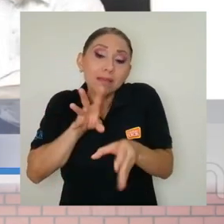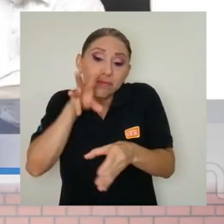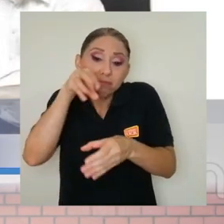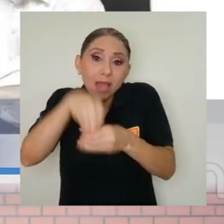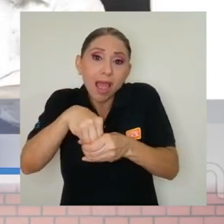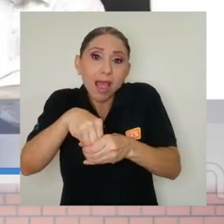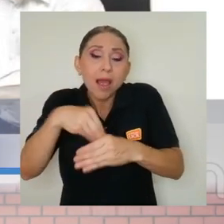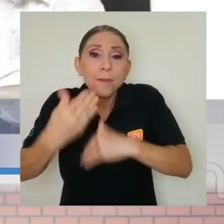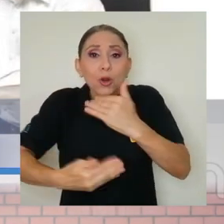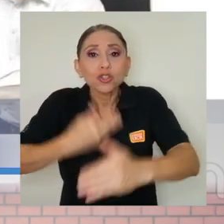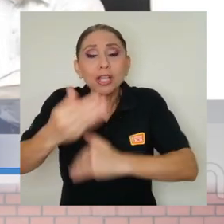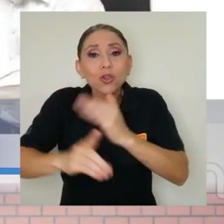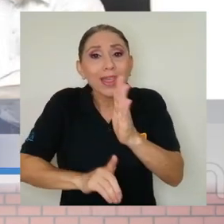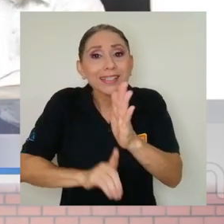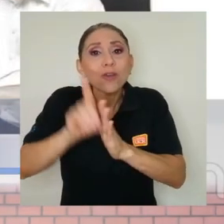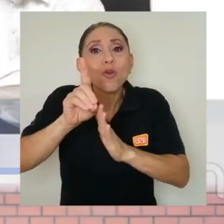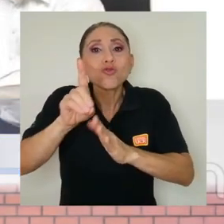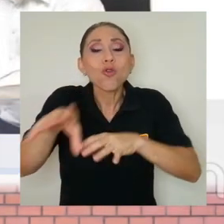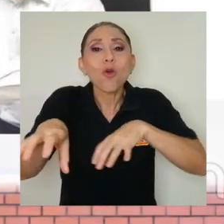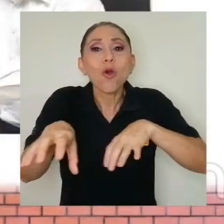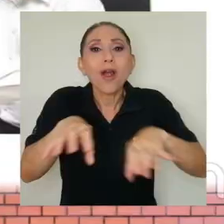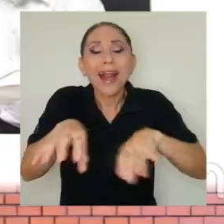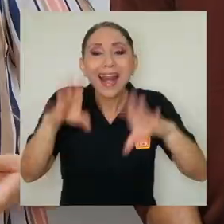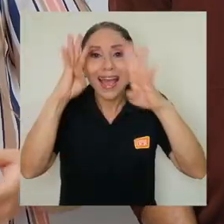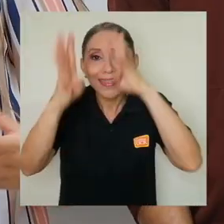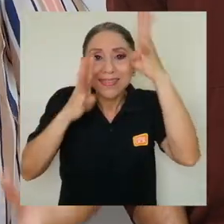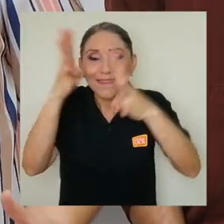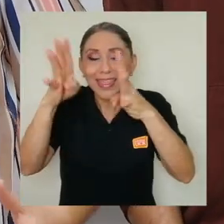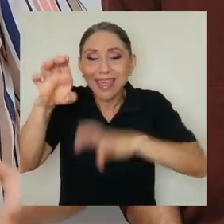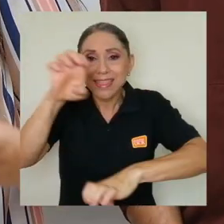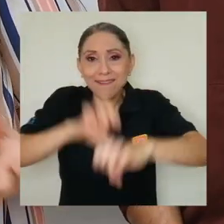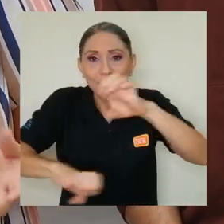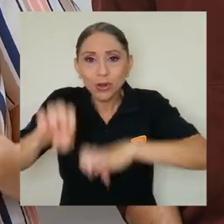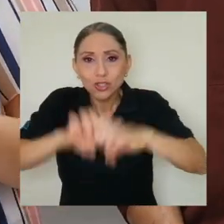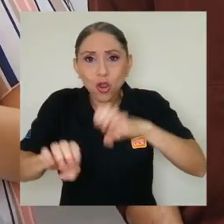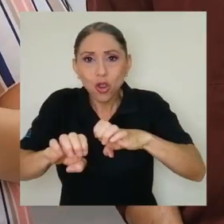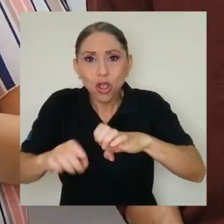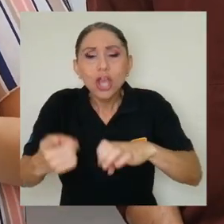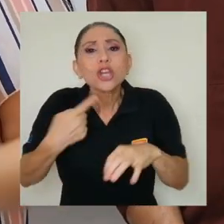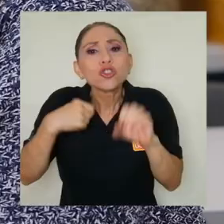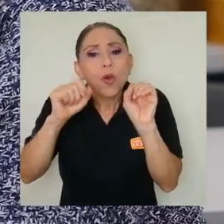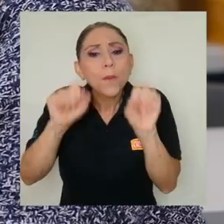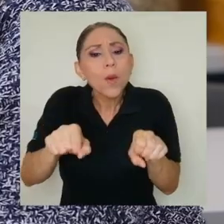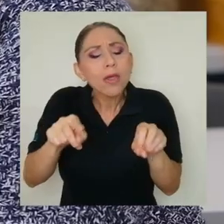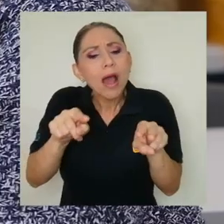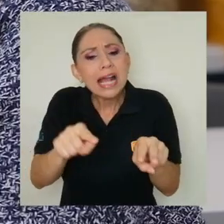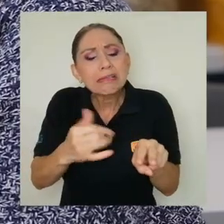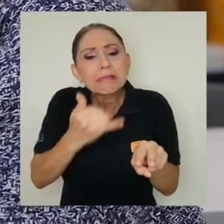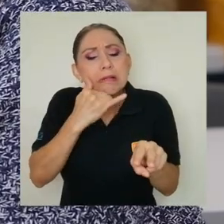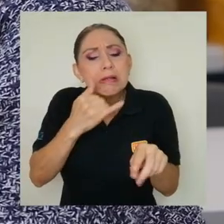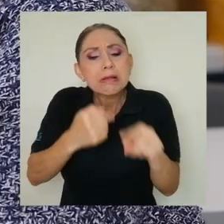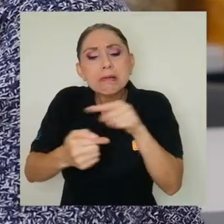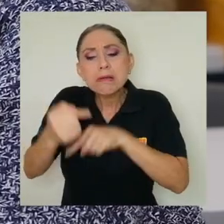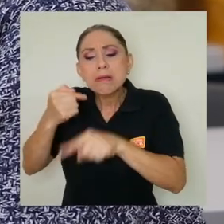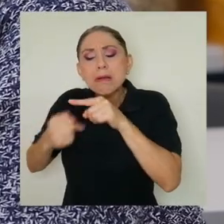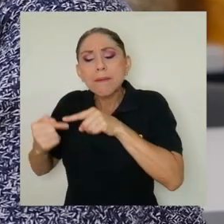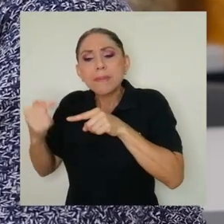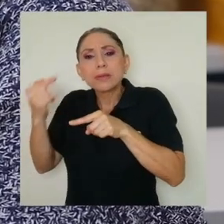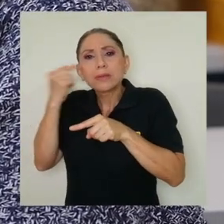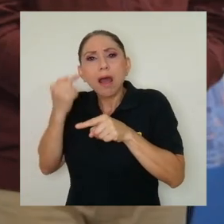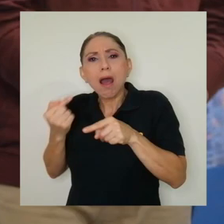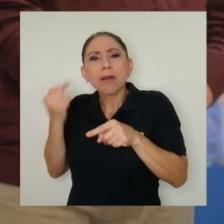proceso de desarrollo creatividad y evaluación y donde yo puedo tengo derecho a devolverme repensar reflexionar